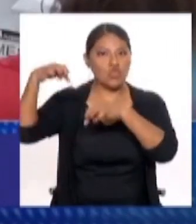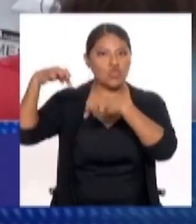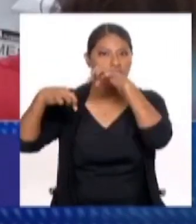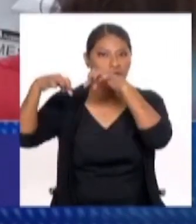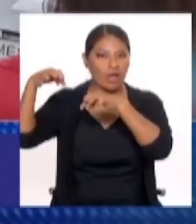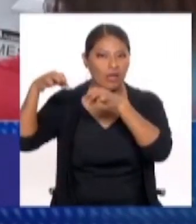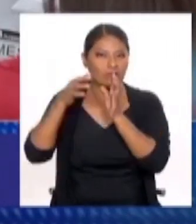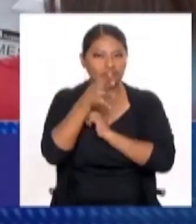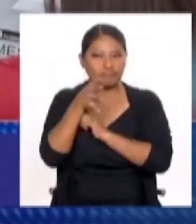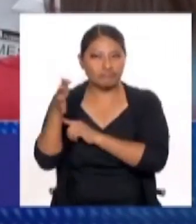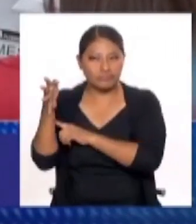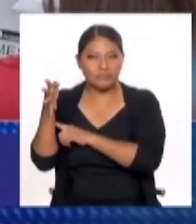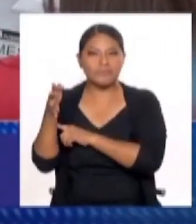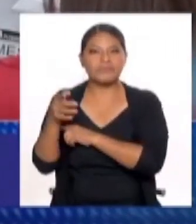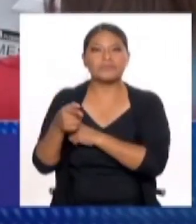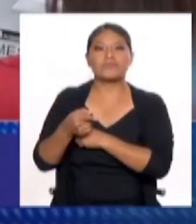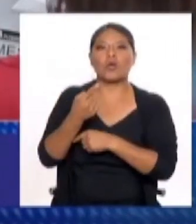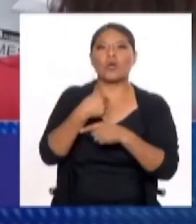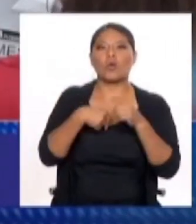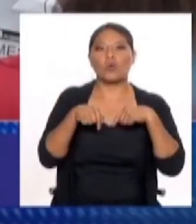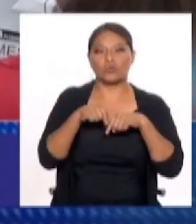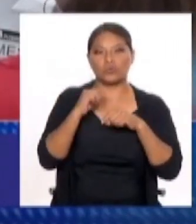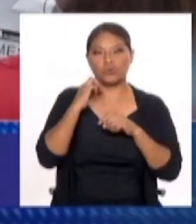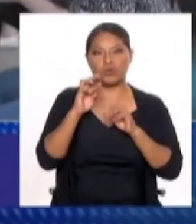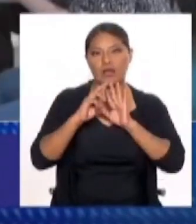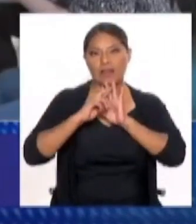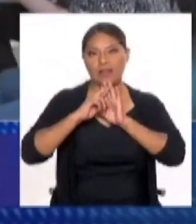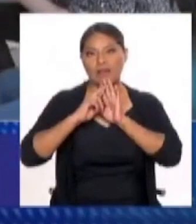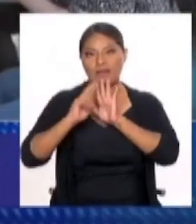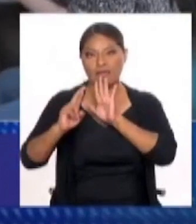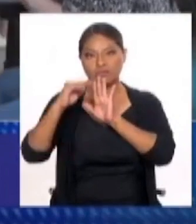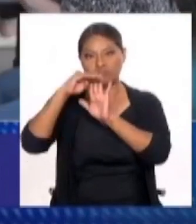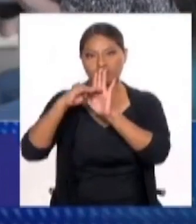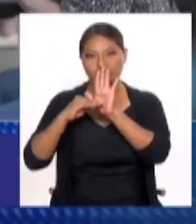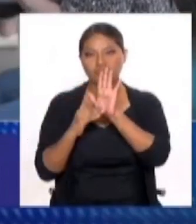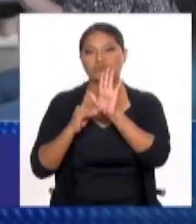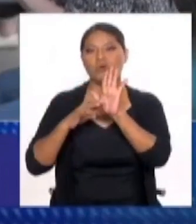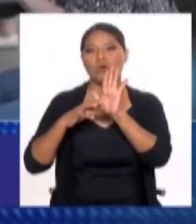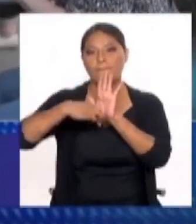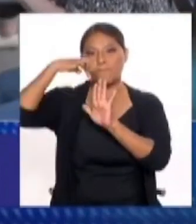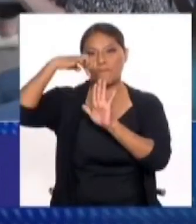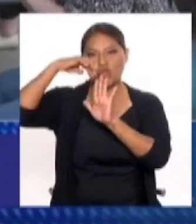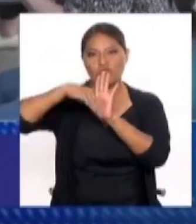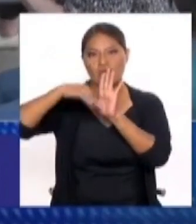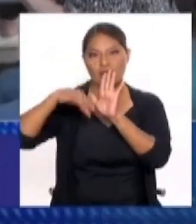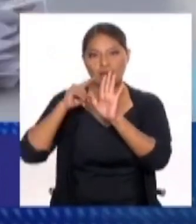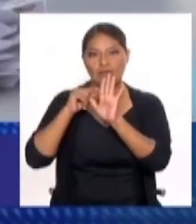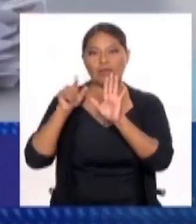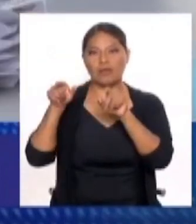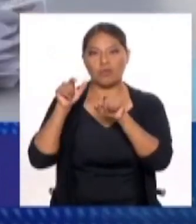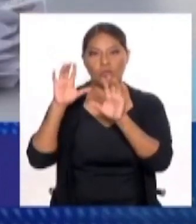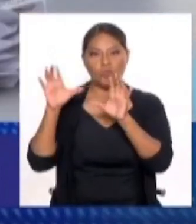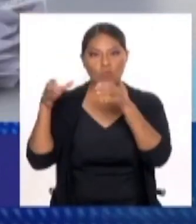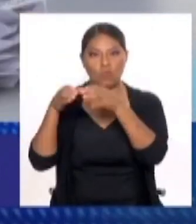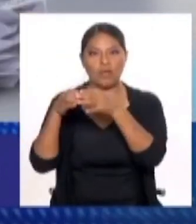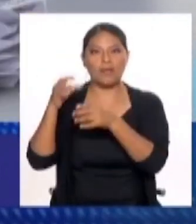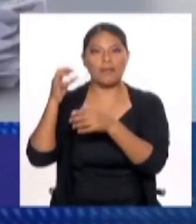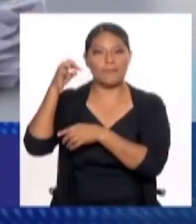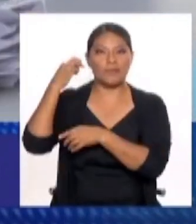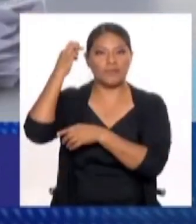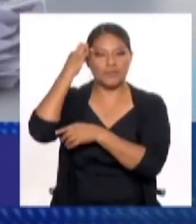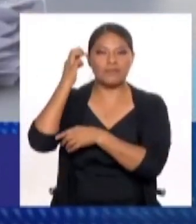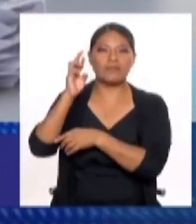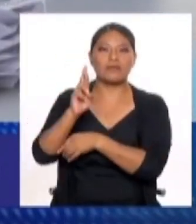Otro aspecto importante de ese resultado es que el Partido Republicano venció, o sea, fue la